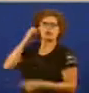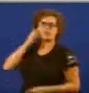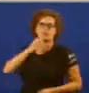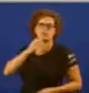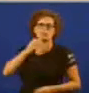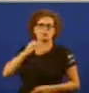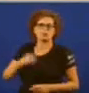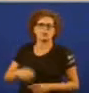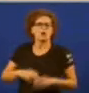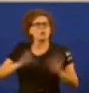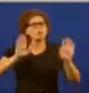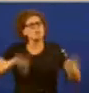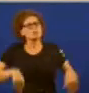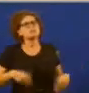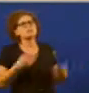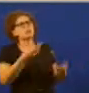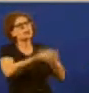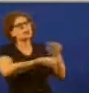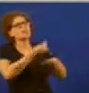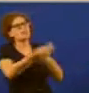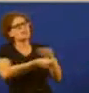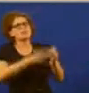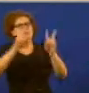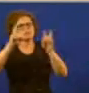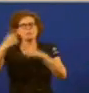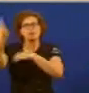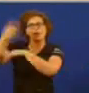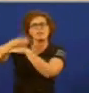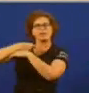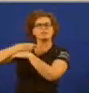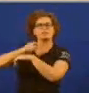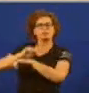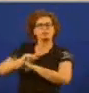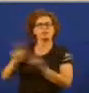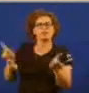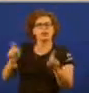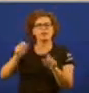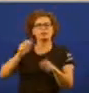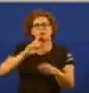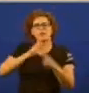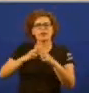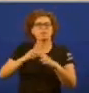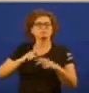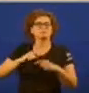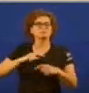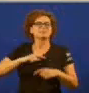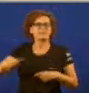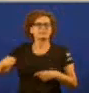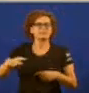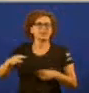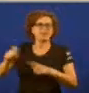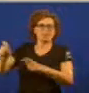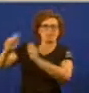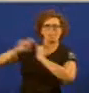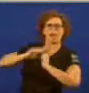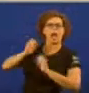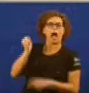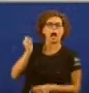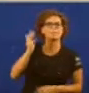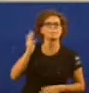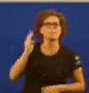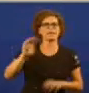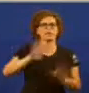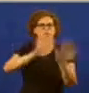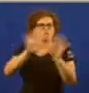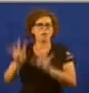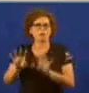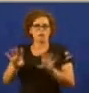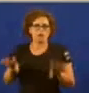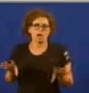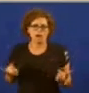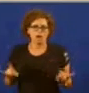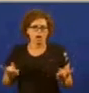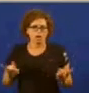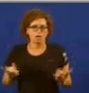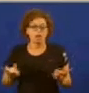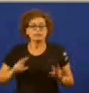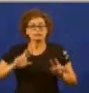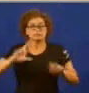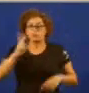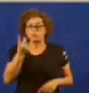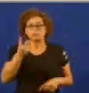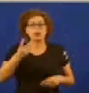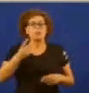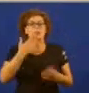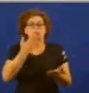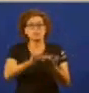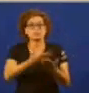que fixo para levantar o veto do goberno a transferencia da P9 nada aprobamos a segunda proposición de lei